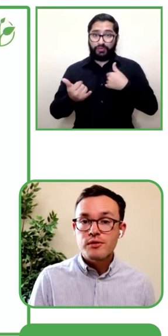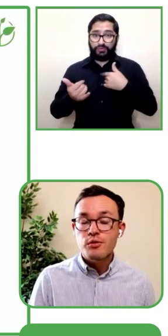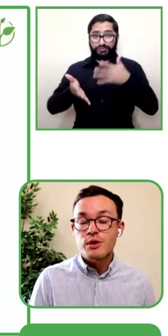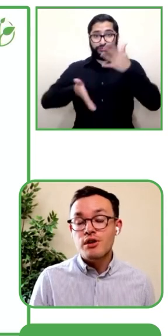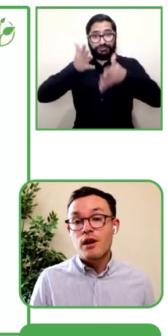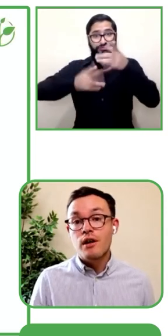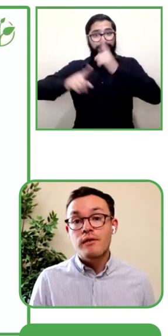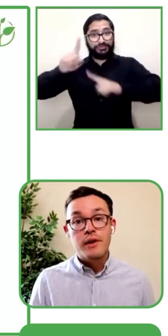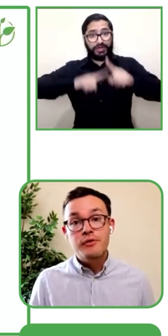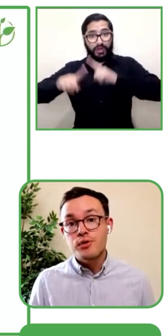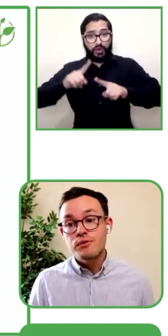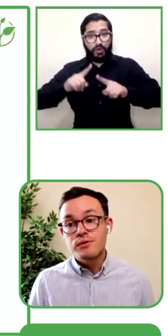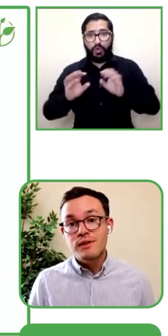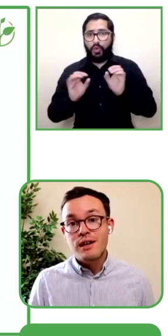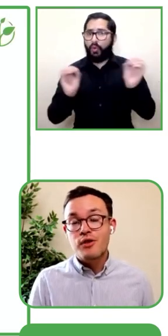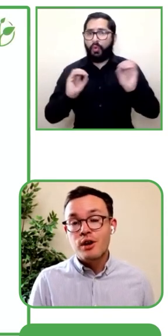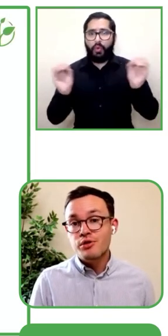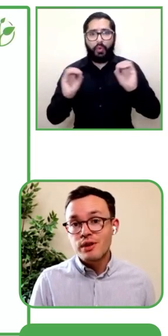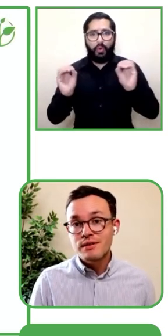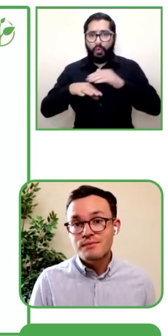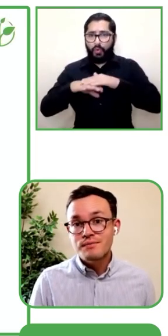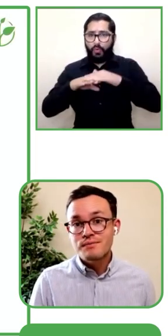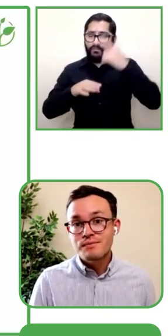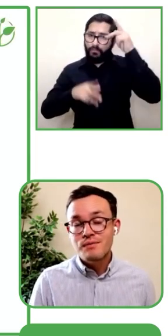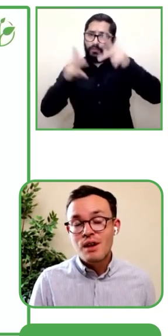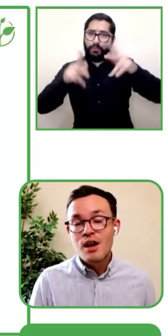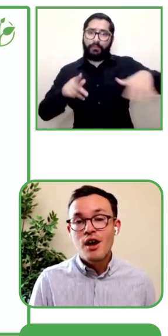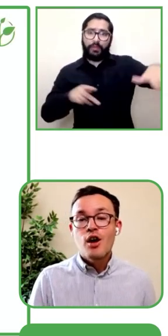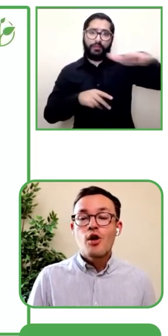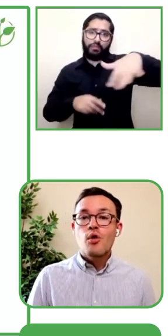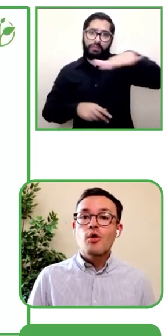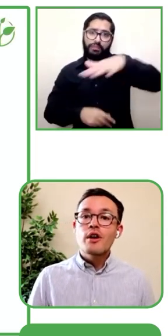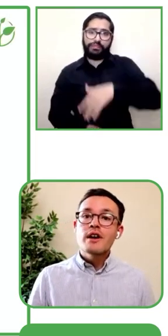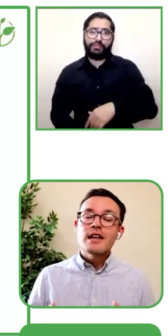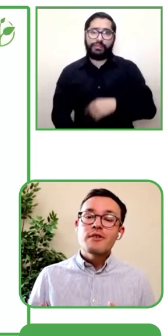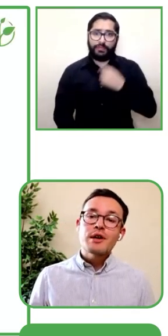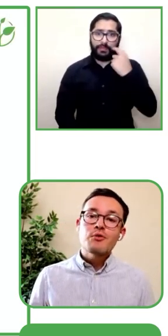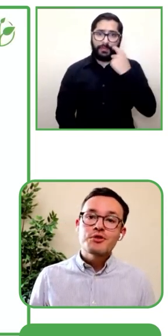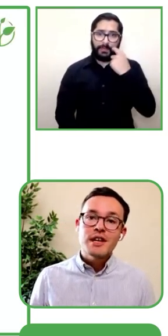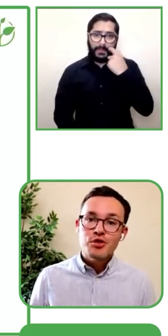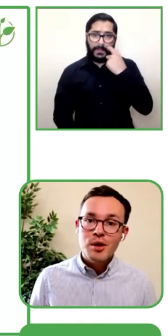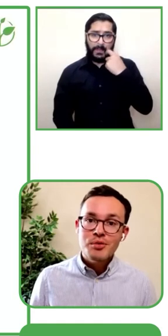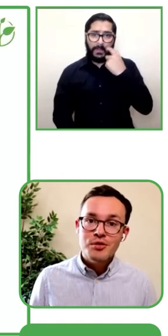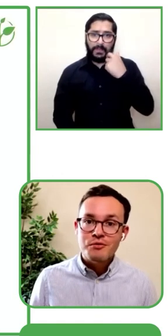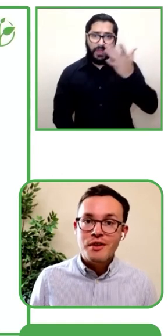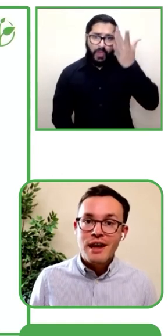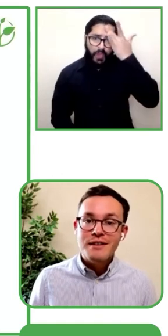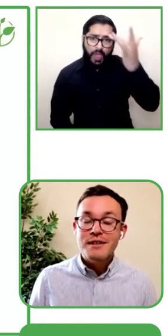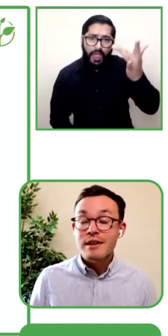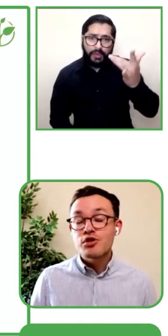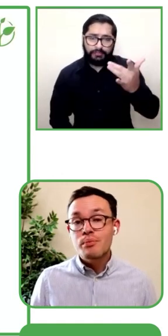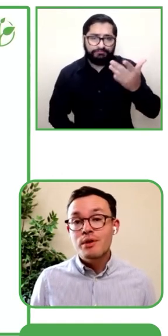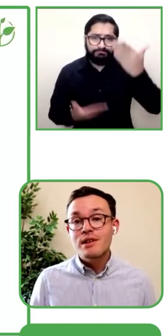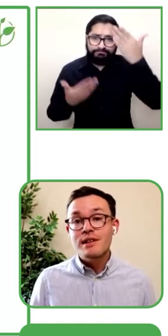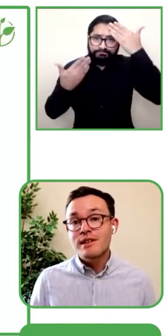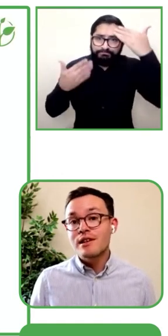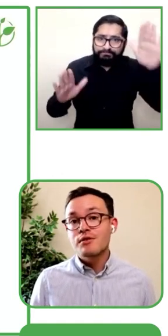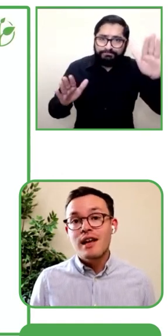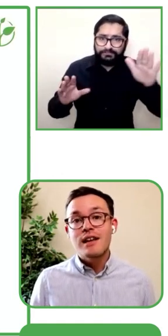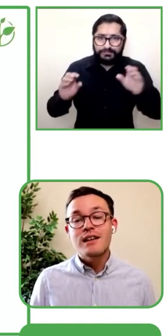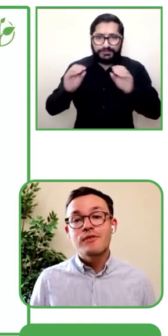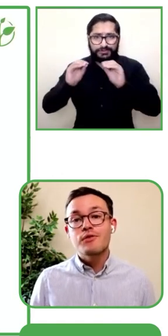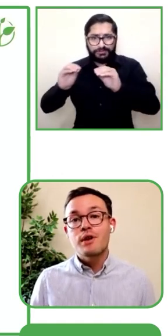ellos, ya sea porque se enseñan en lugares remotos o